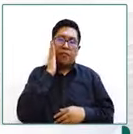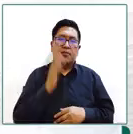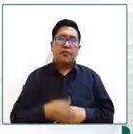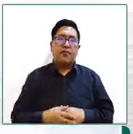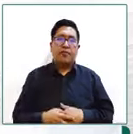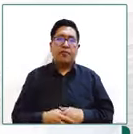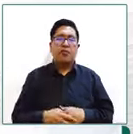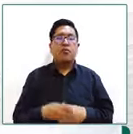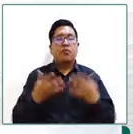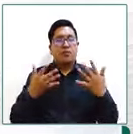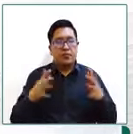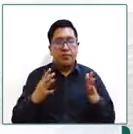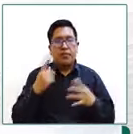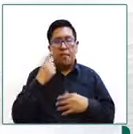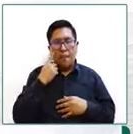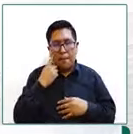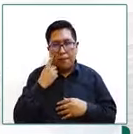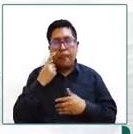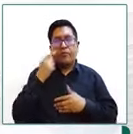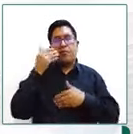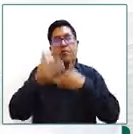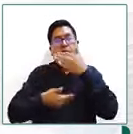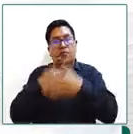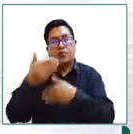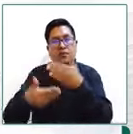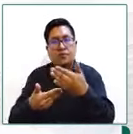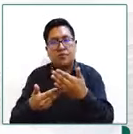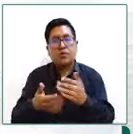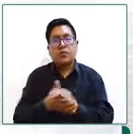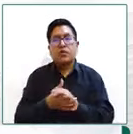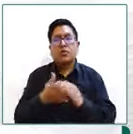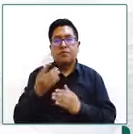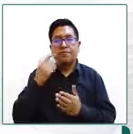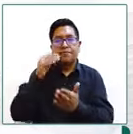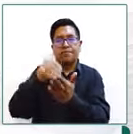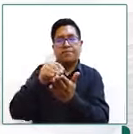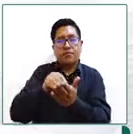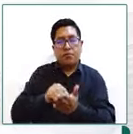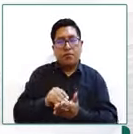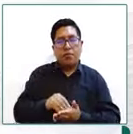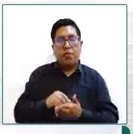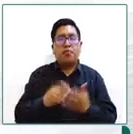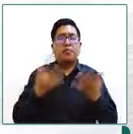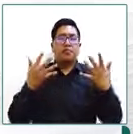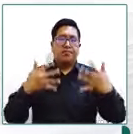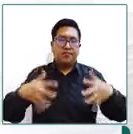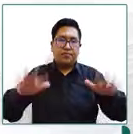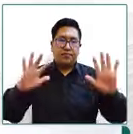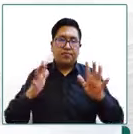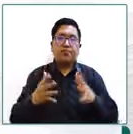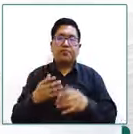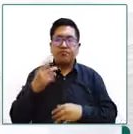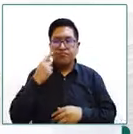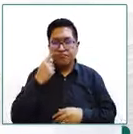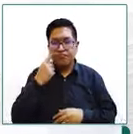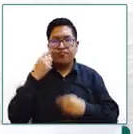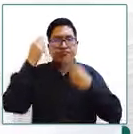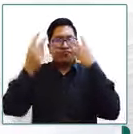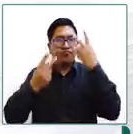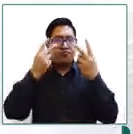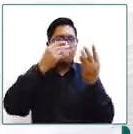esto también va a partir de nuestra muestra el referente efectivo para visitas